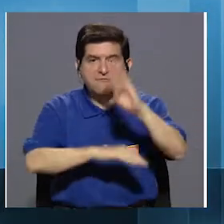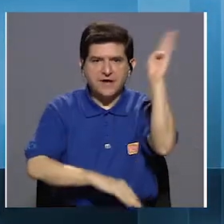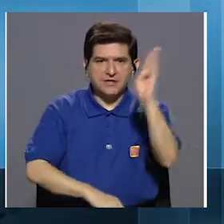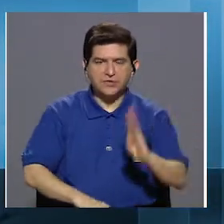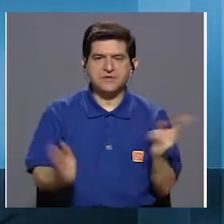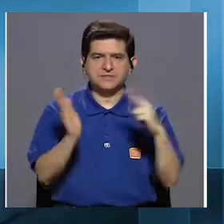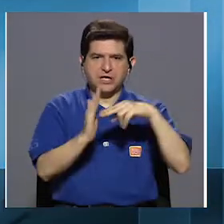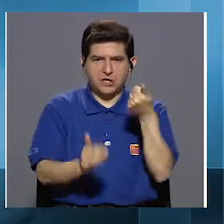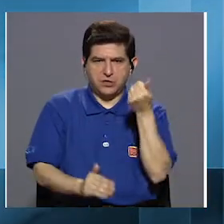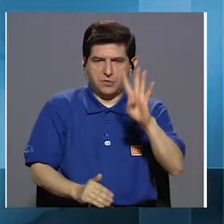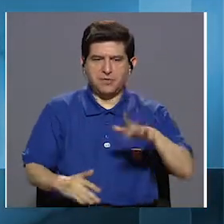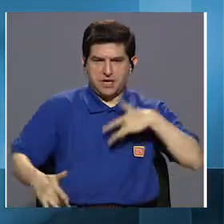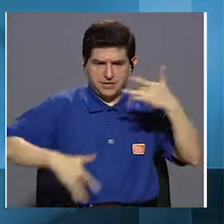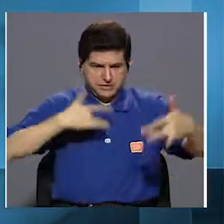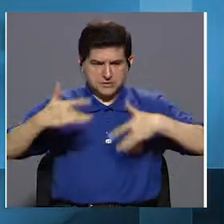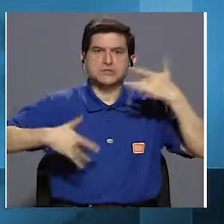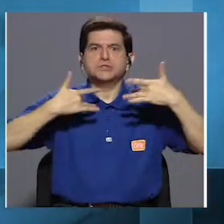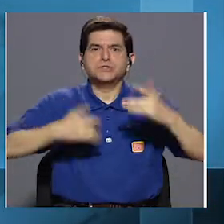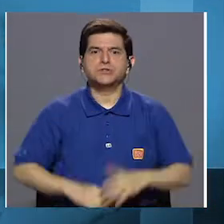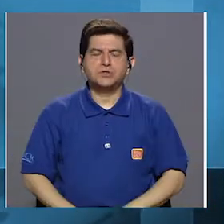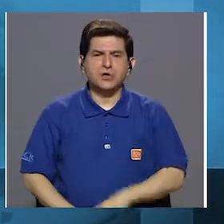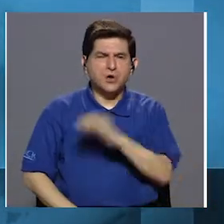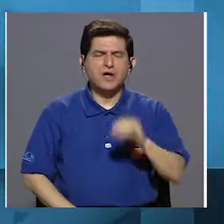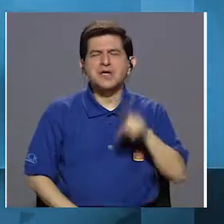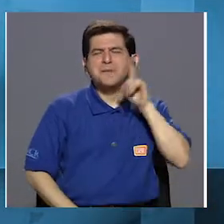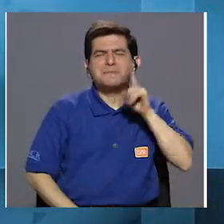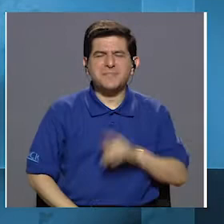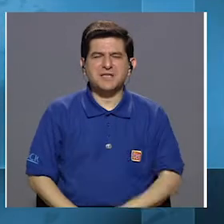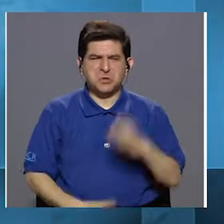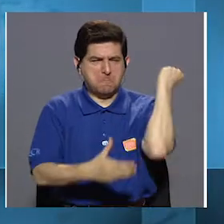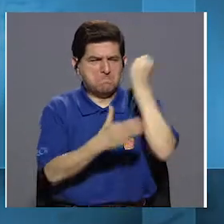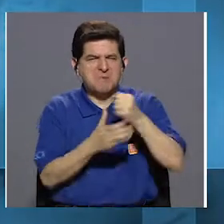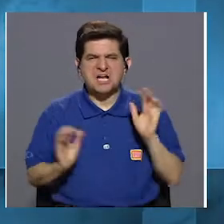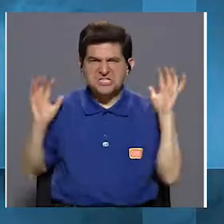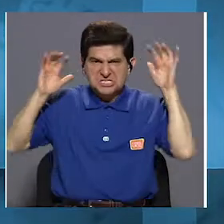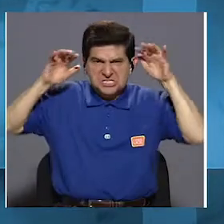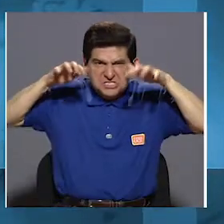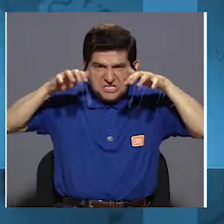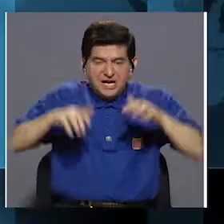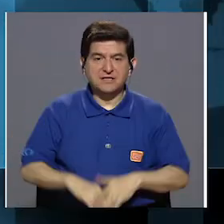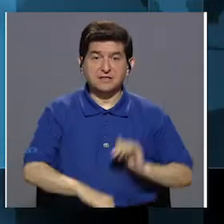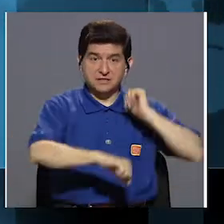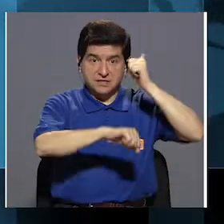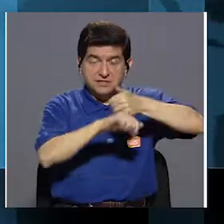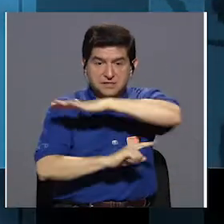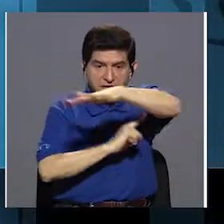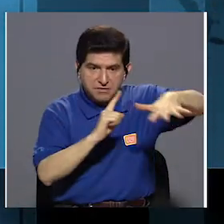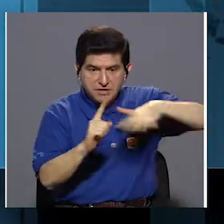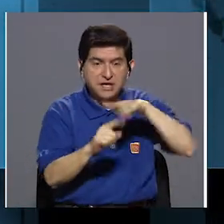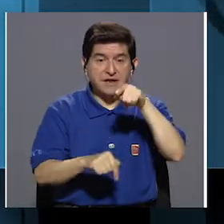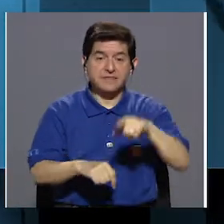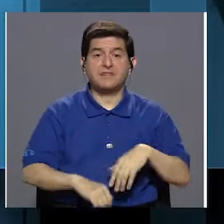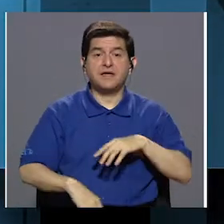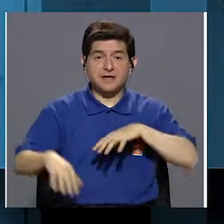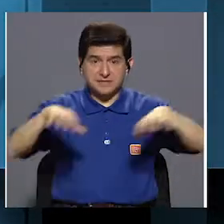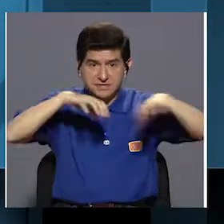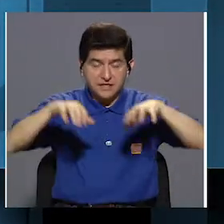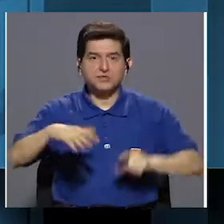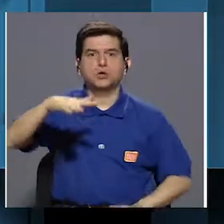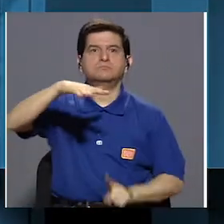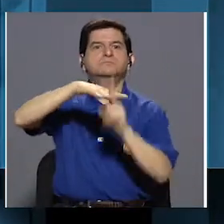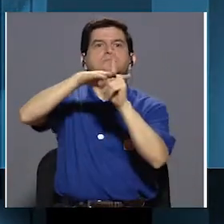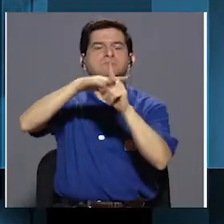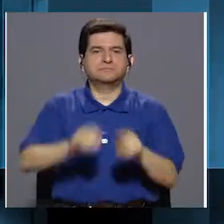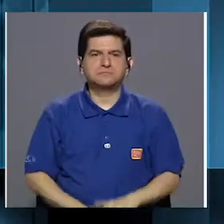2014 se hizo sentir y la mitología del mata gigantes creada alrededor de aquella gesta emergió